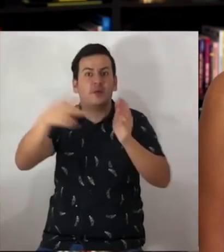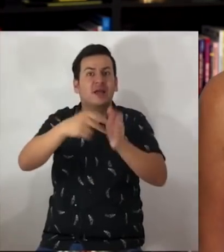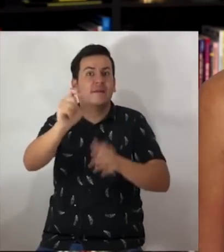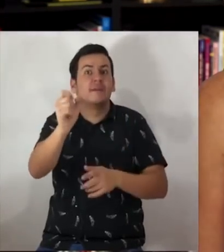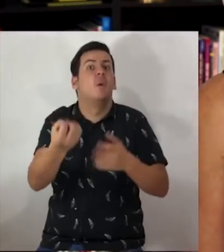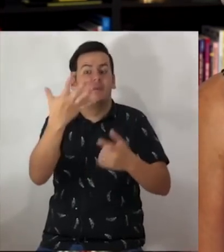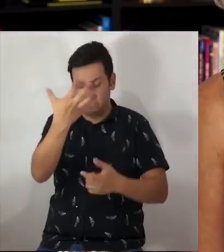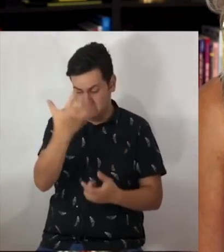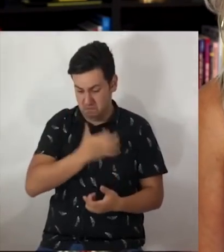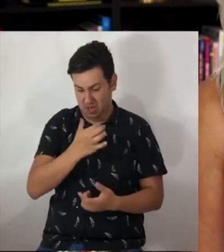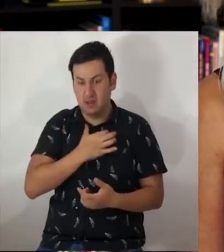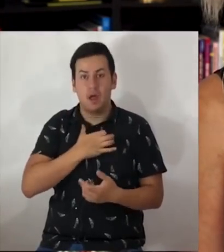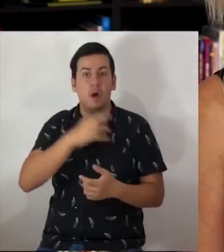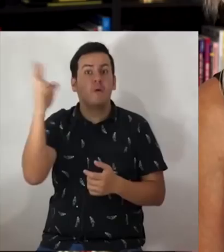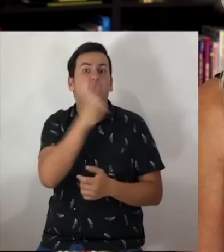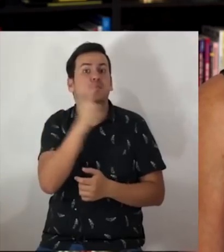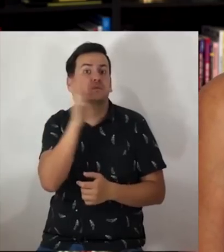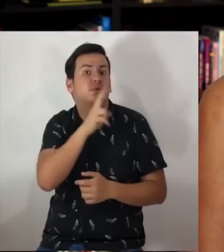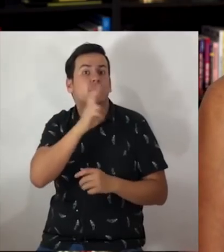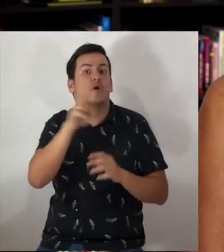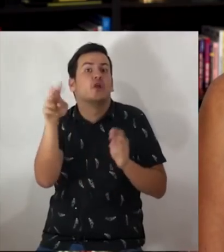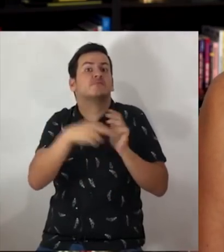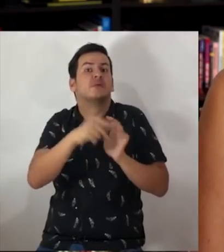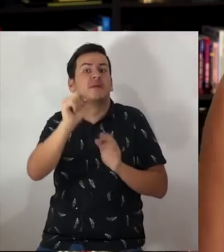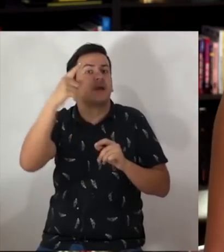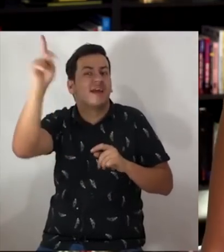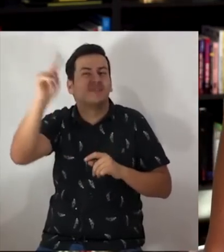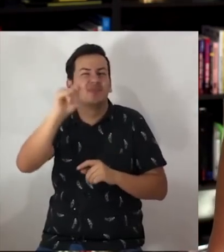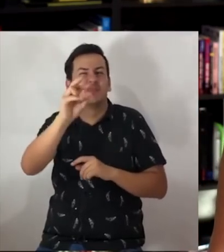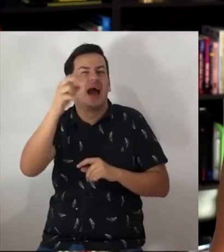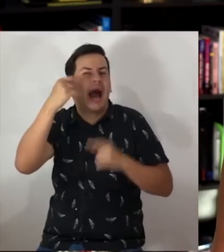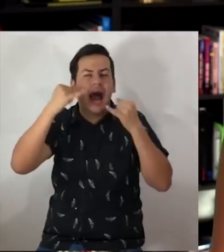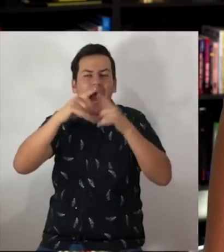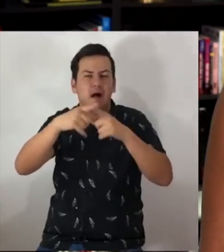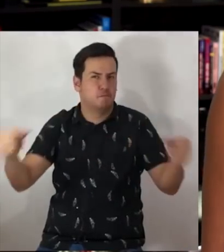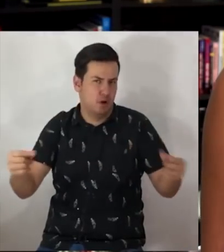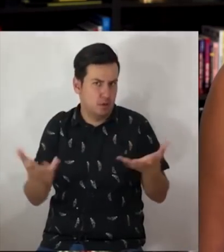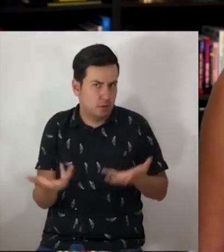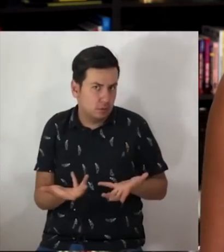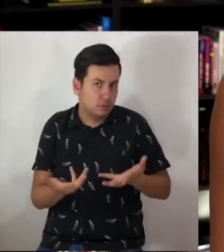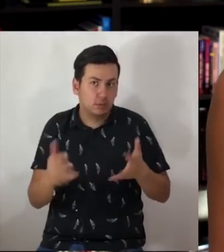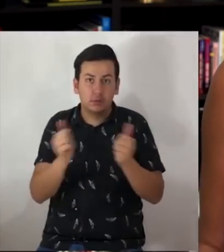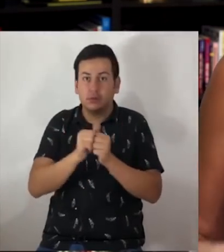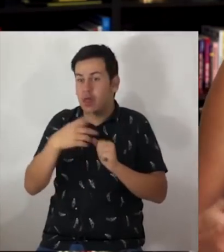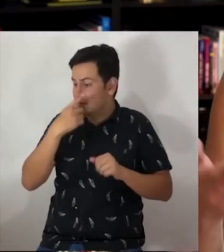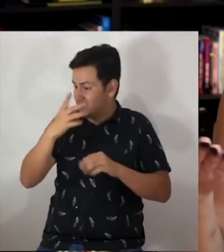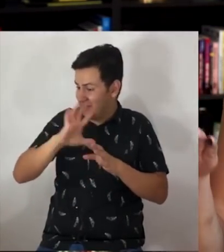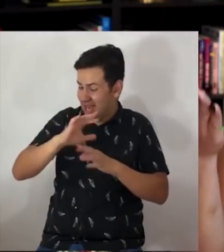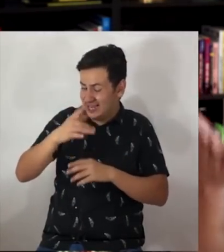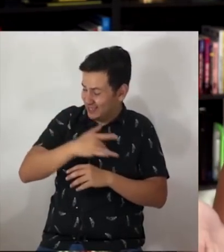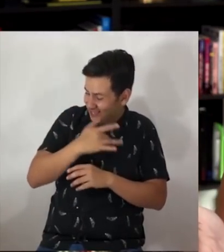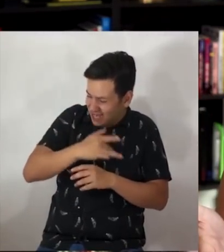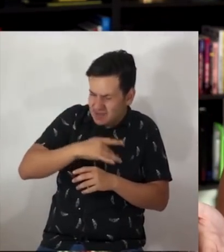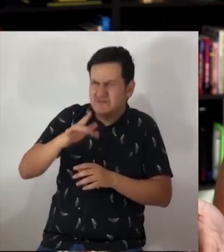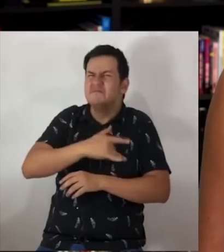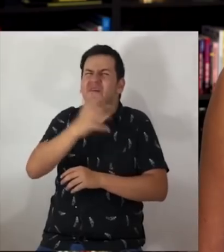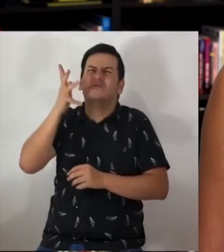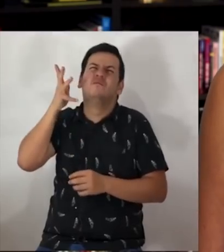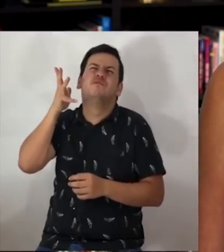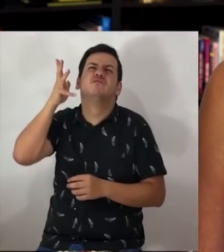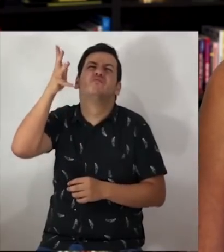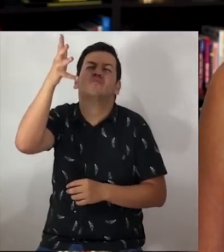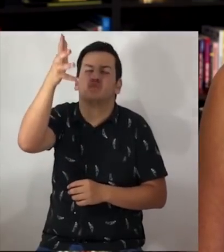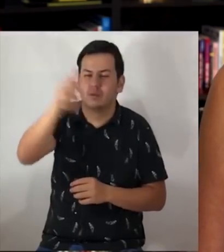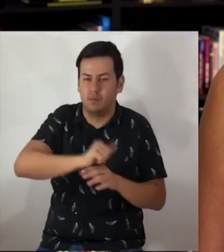Cuántas medallas tuvo Rusia en las Olimpiadas de Japón 2020? Piensen en eso. La pandemia es una situación que les puede dar dinero en el futuro. Miren,